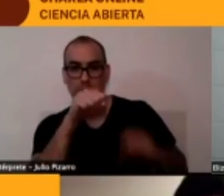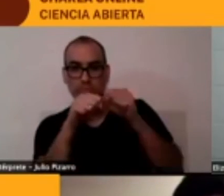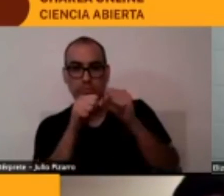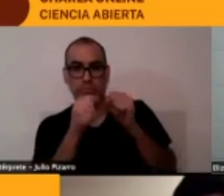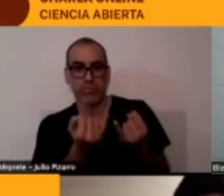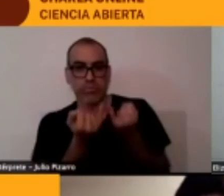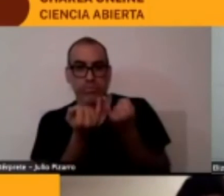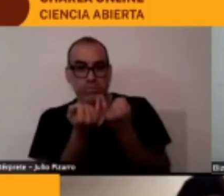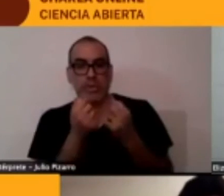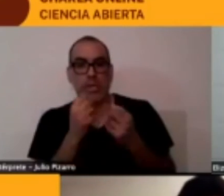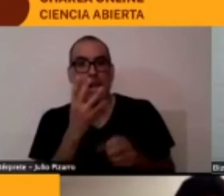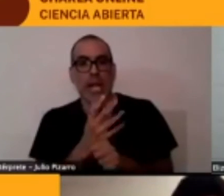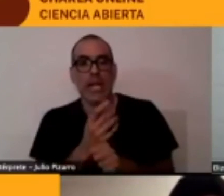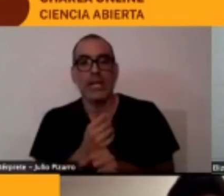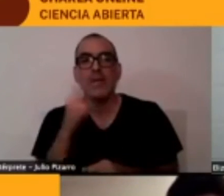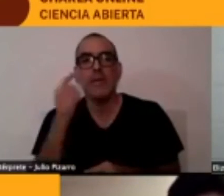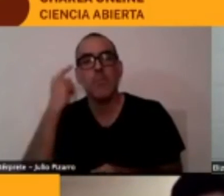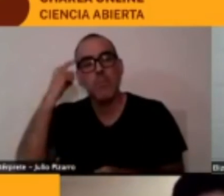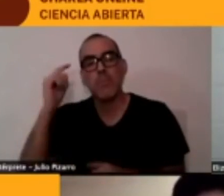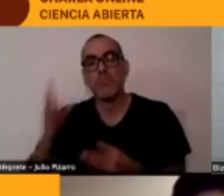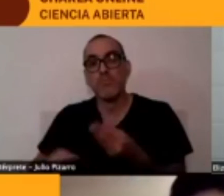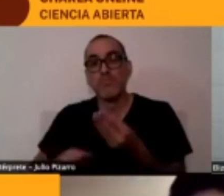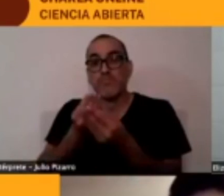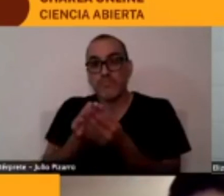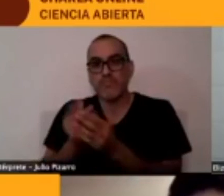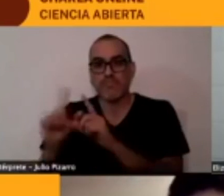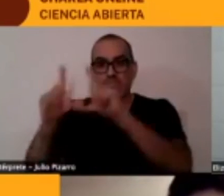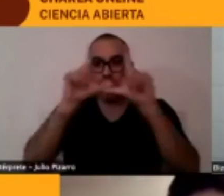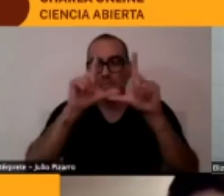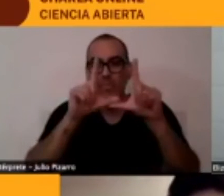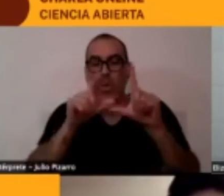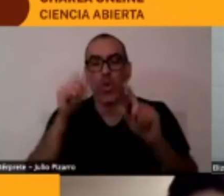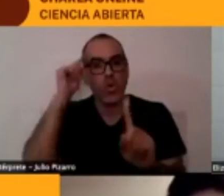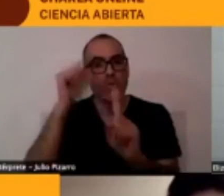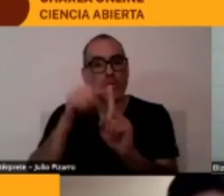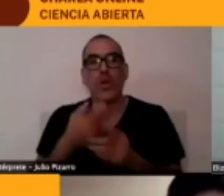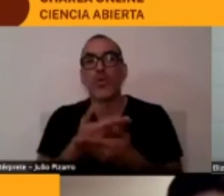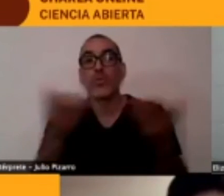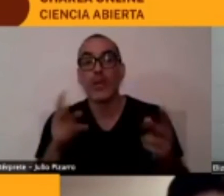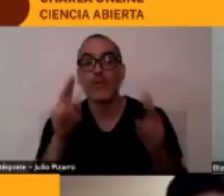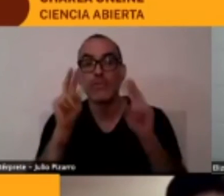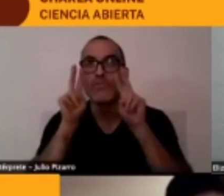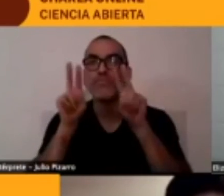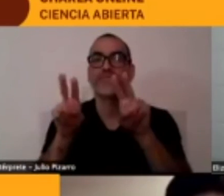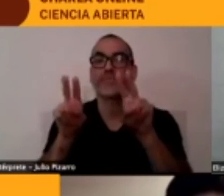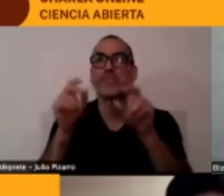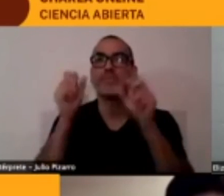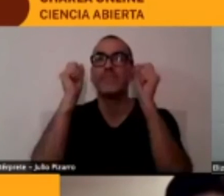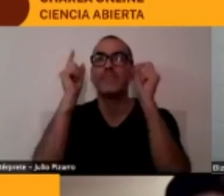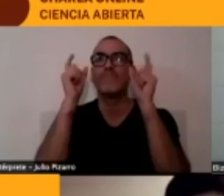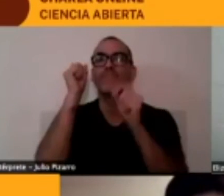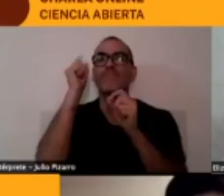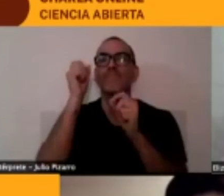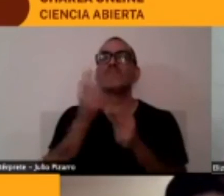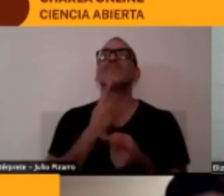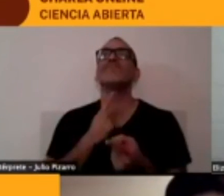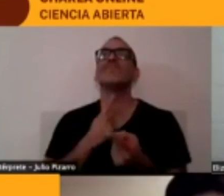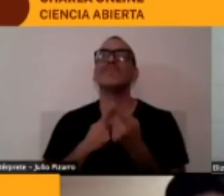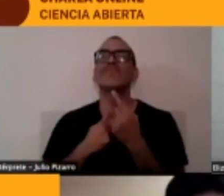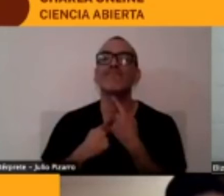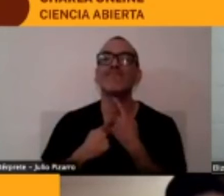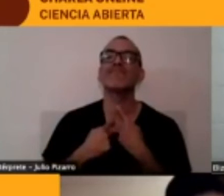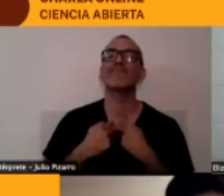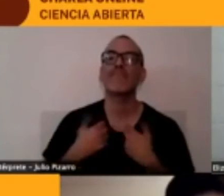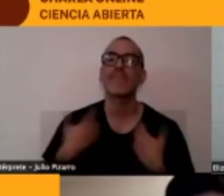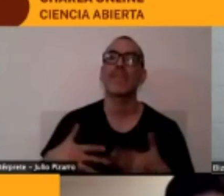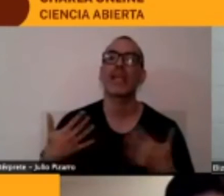presentación es interesar a la comunidad acerca del gran espectro que implica la cultura